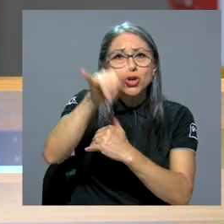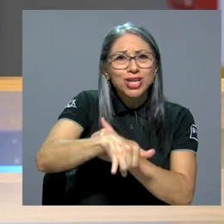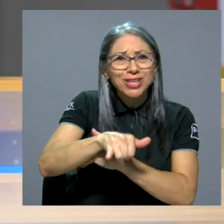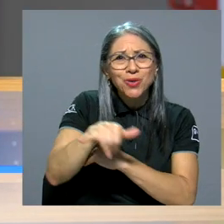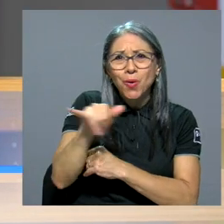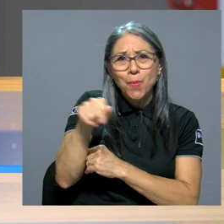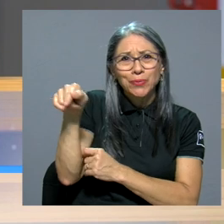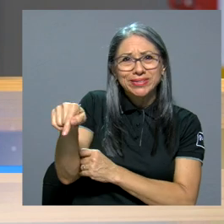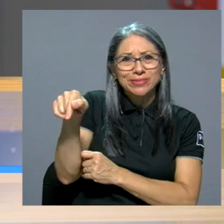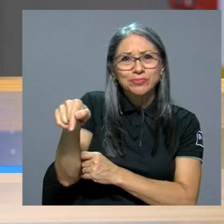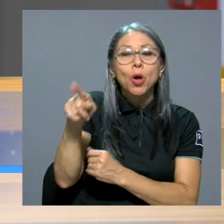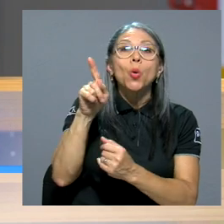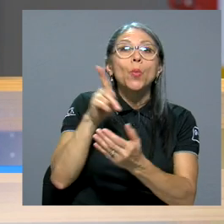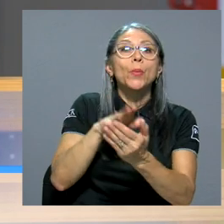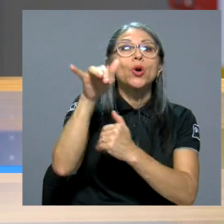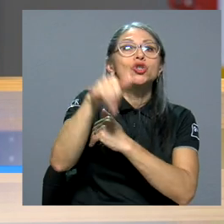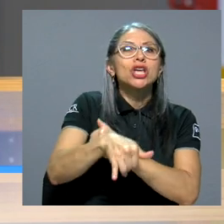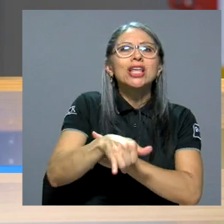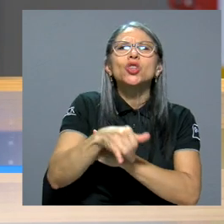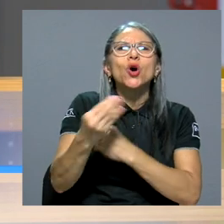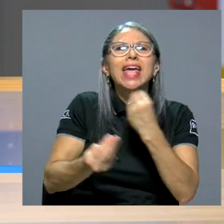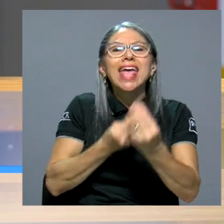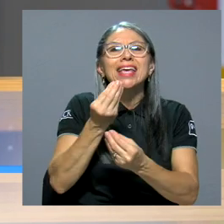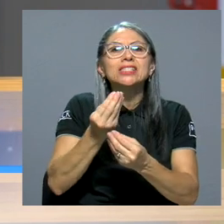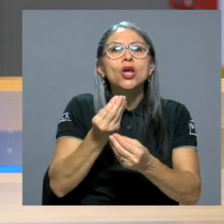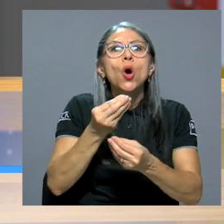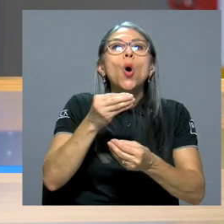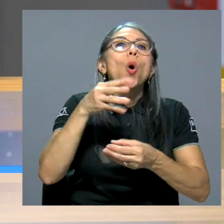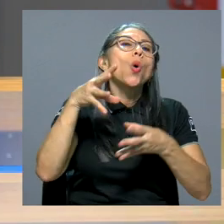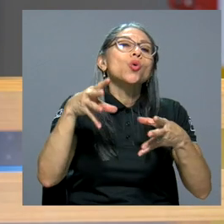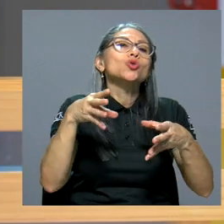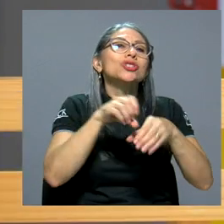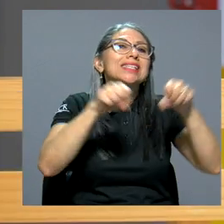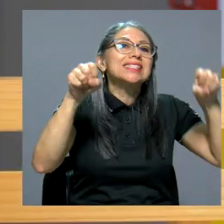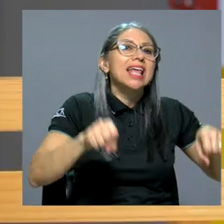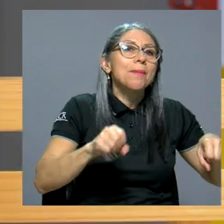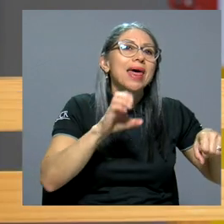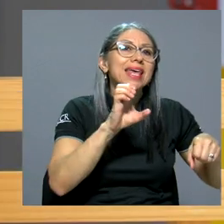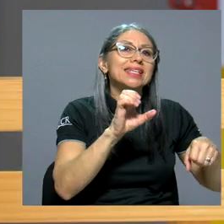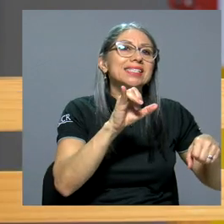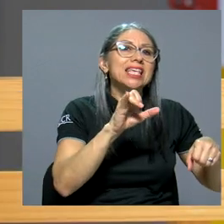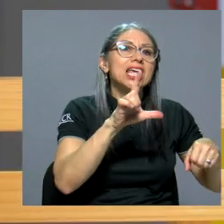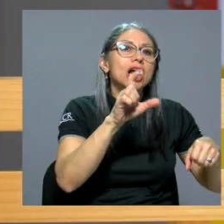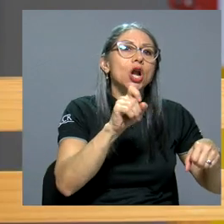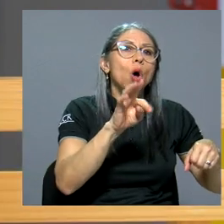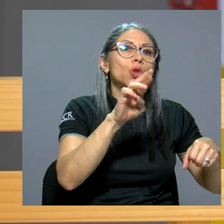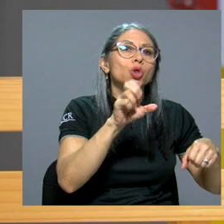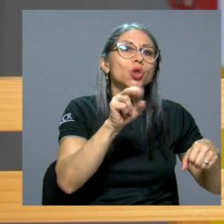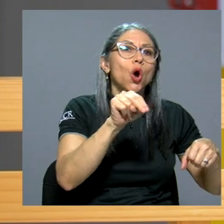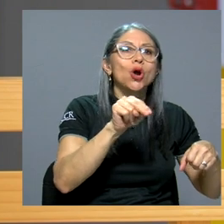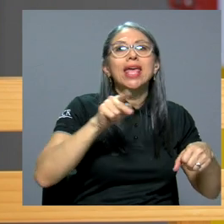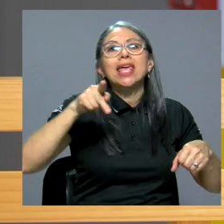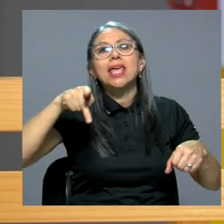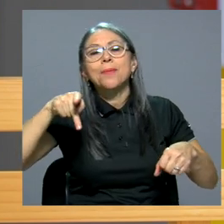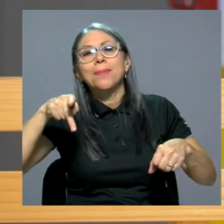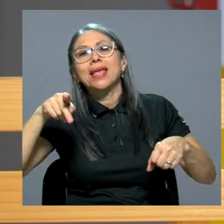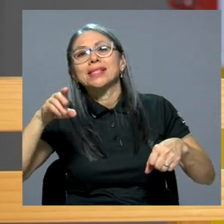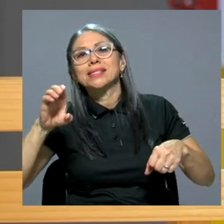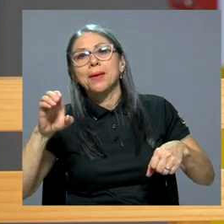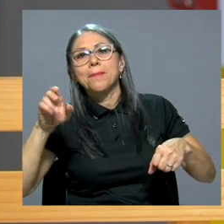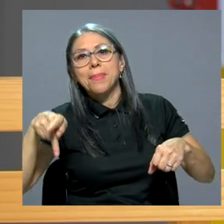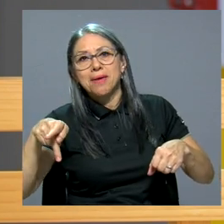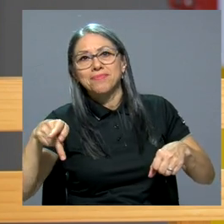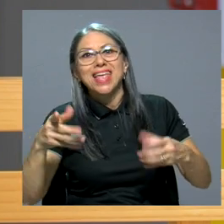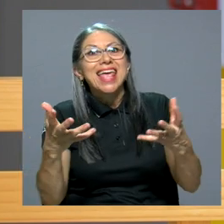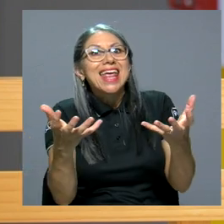la Universidad de Costa Rica, un proyecto que consta de un sistema de psicotrón y PET-CT. Entonces esperamos poder contribuir a la seguridad